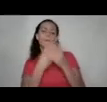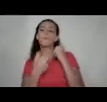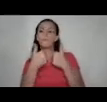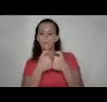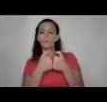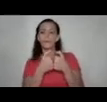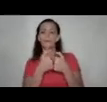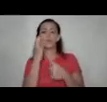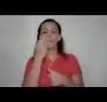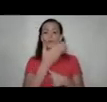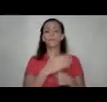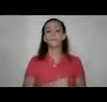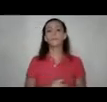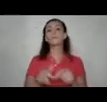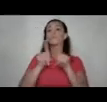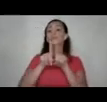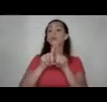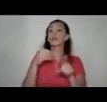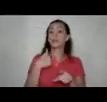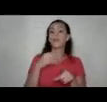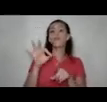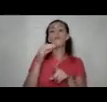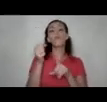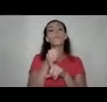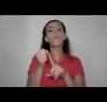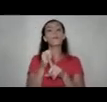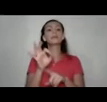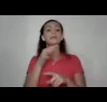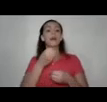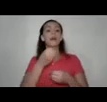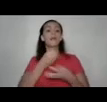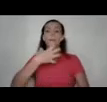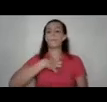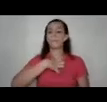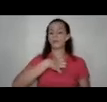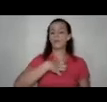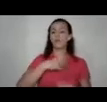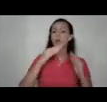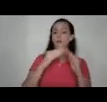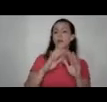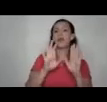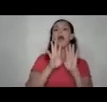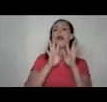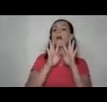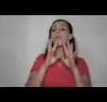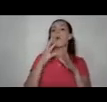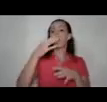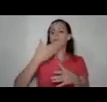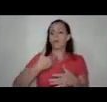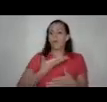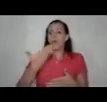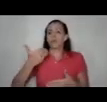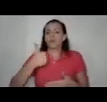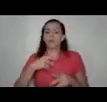mujer. También tenemos formas de violencia que se manifiestan patrimonialmente, que es cuando hablamos de los bienes que tiene una